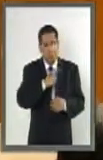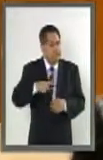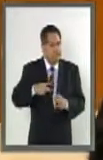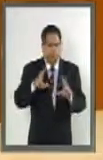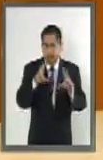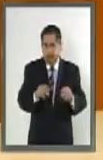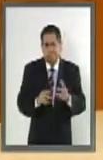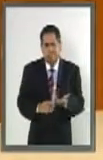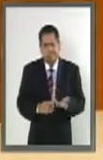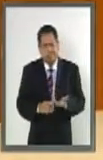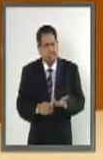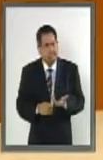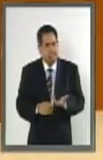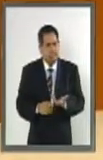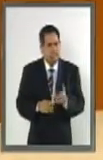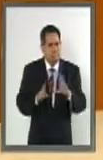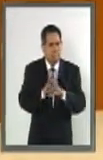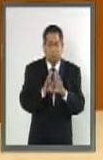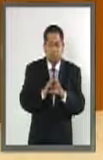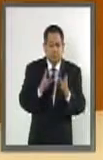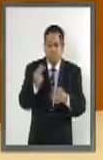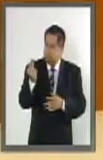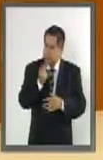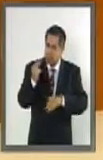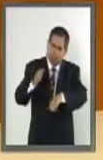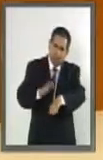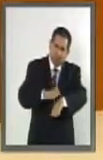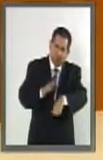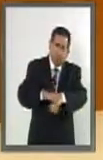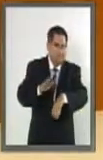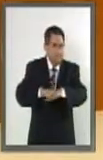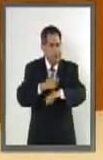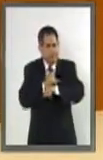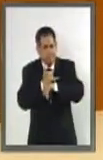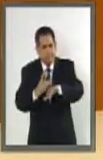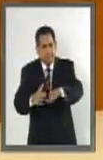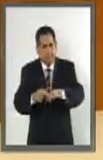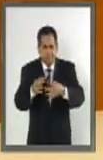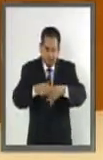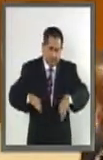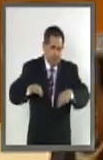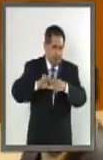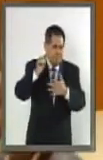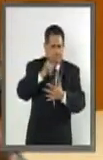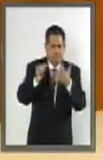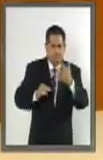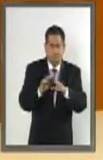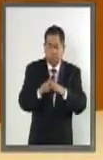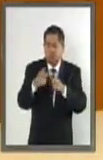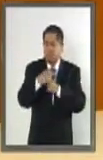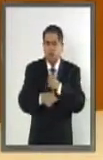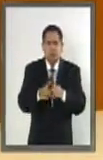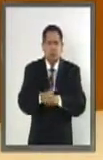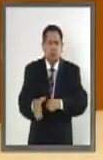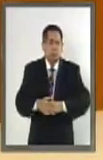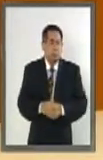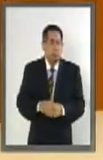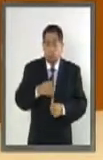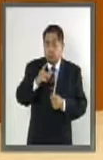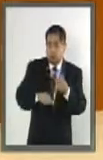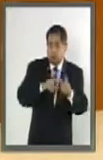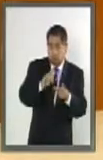más que requerir una información puntual de los daños. Primero, segundo,